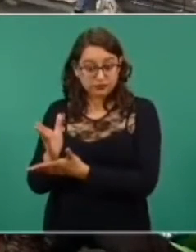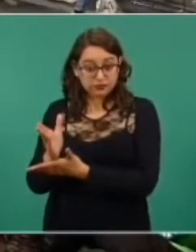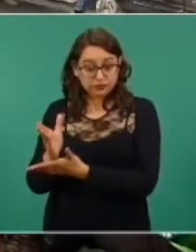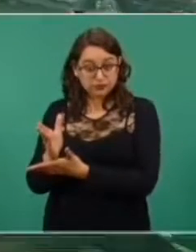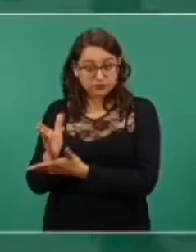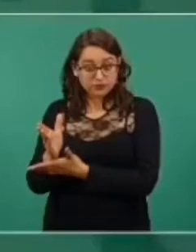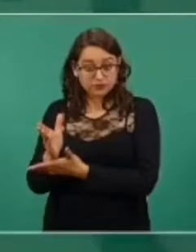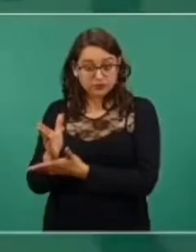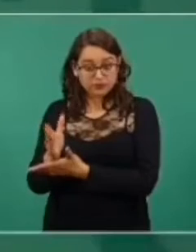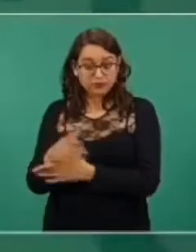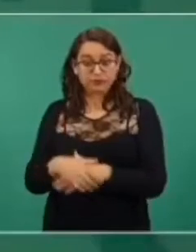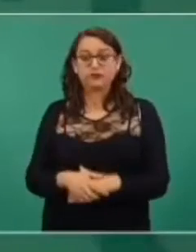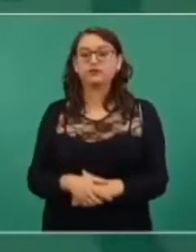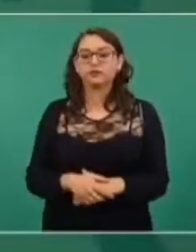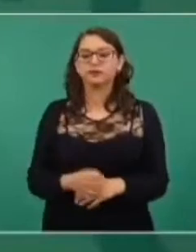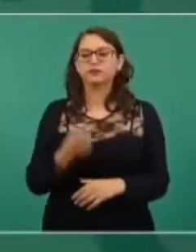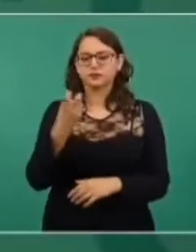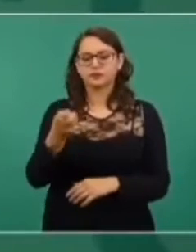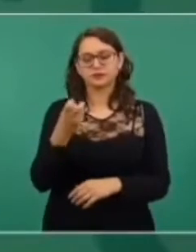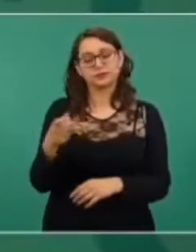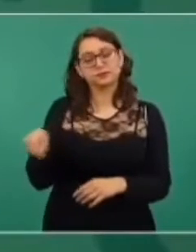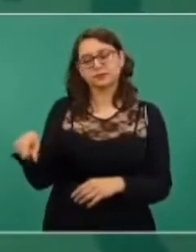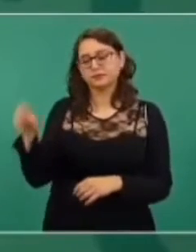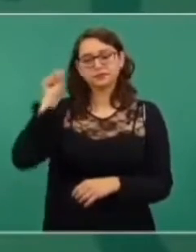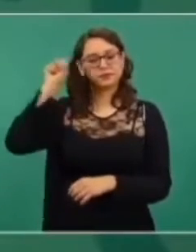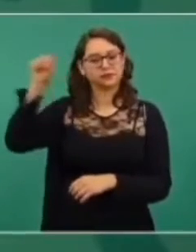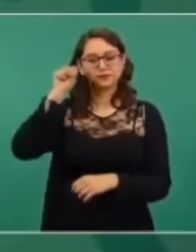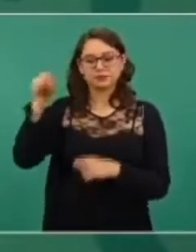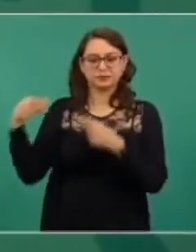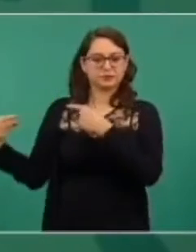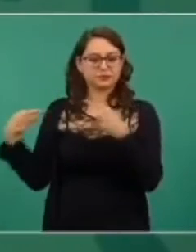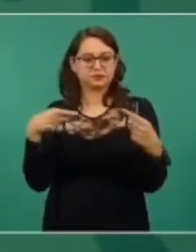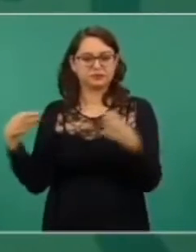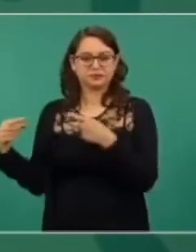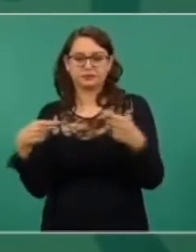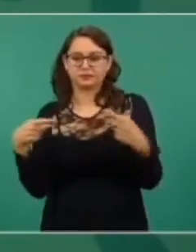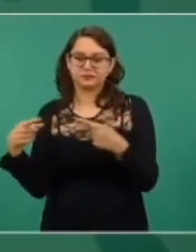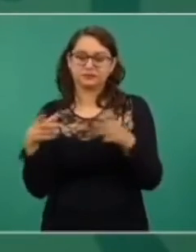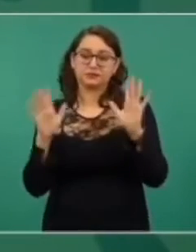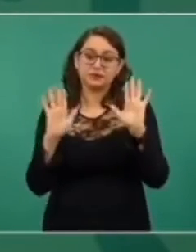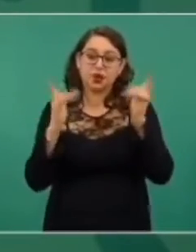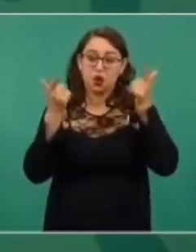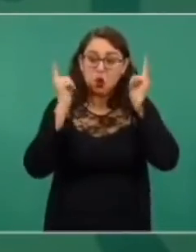Bocas, sí, pero es eso, básicamente, ojalá y todo se resuelva de manera pacífica y con diálogo.